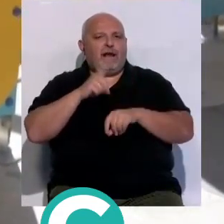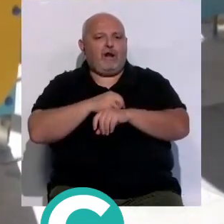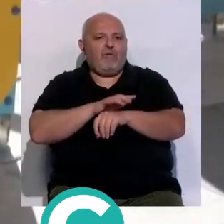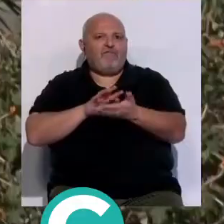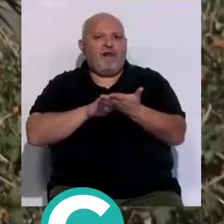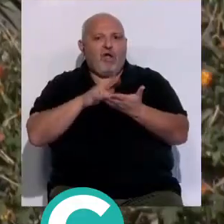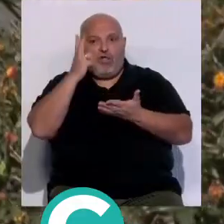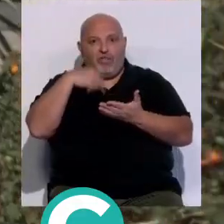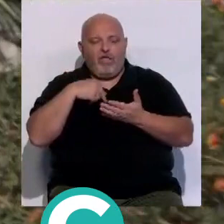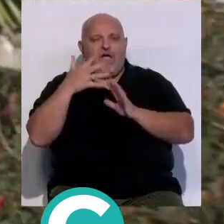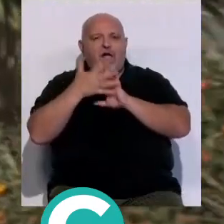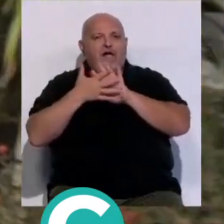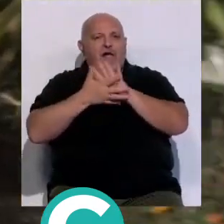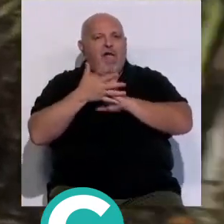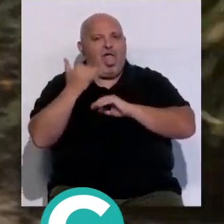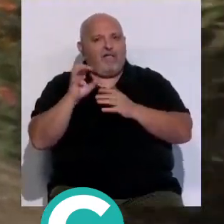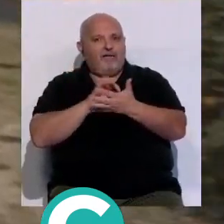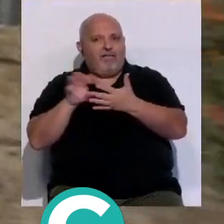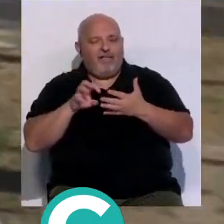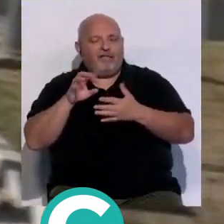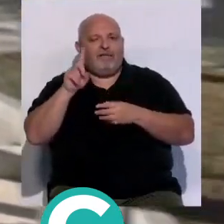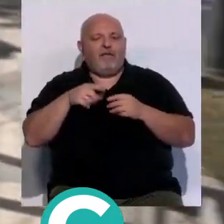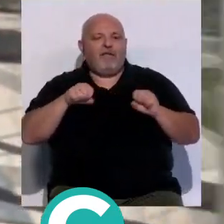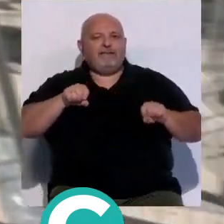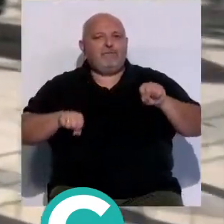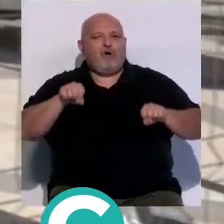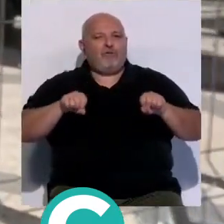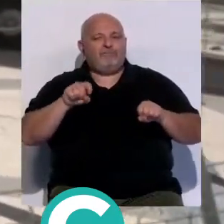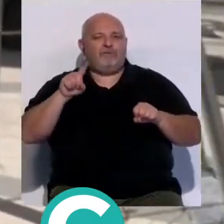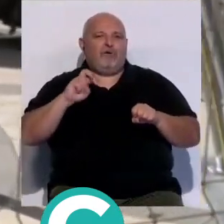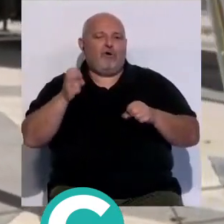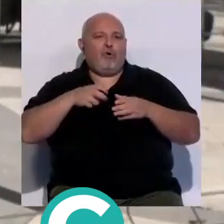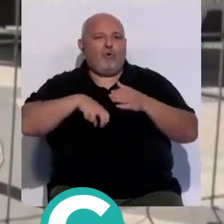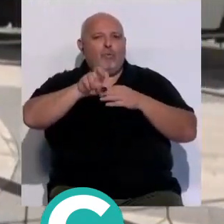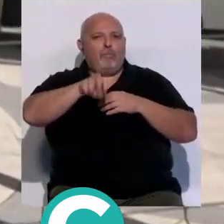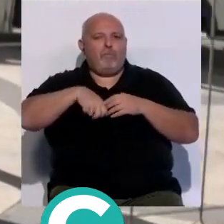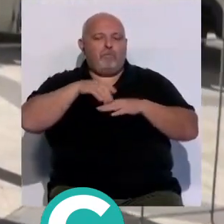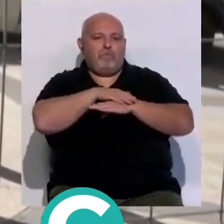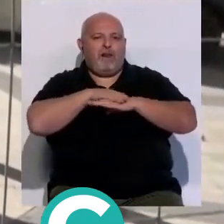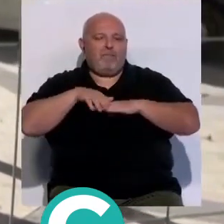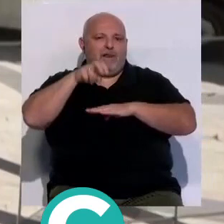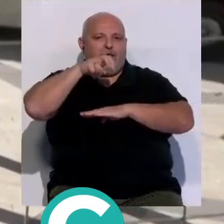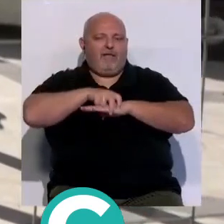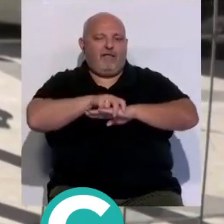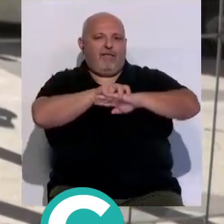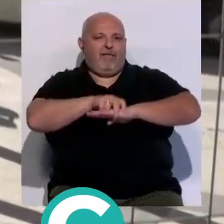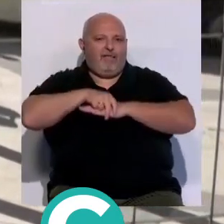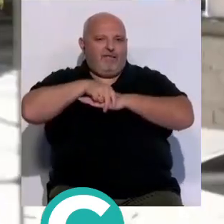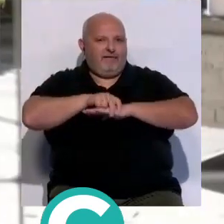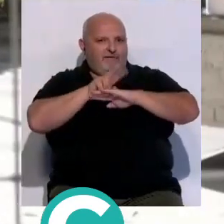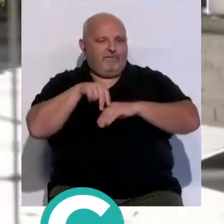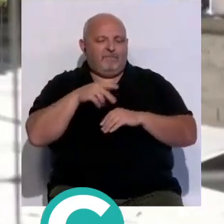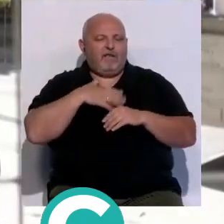braille un tablero con alfabeto de lenguaje de signos un timón accesible y un columpio con asiento plano para facilitar la accesibilidad